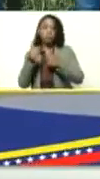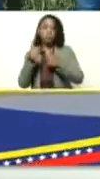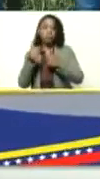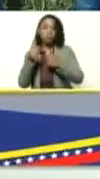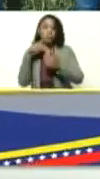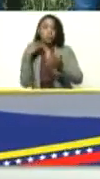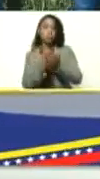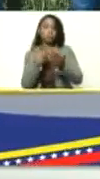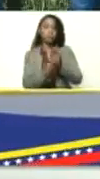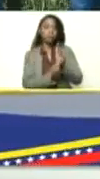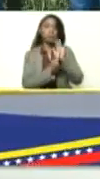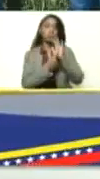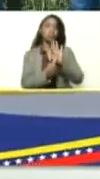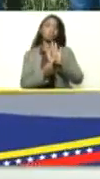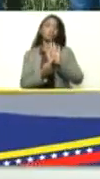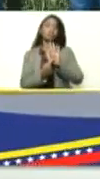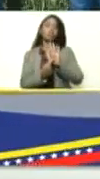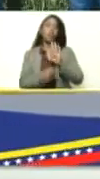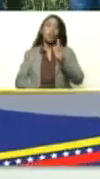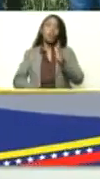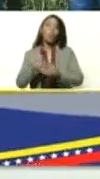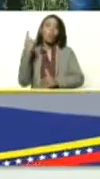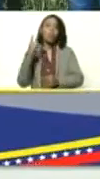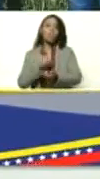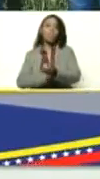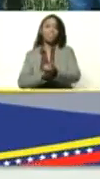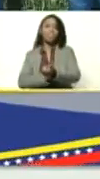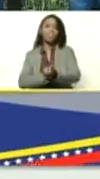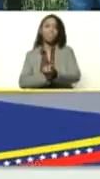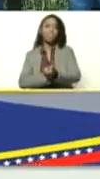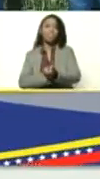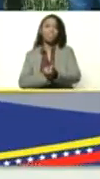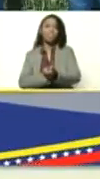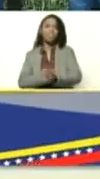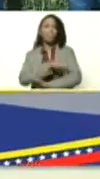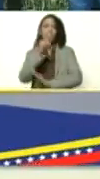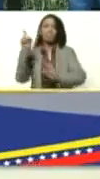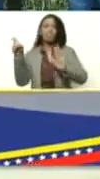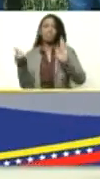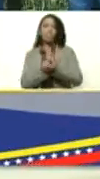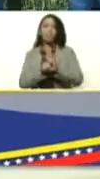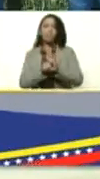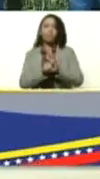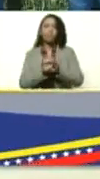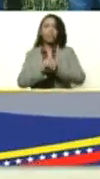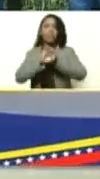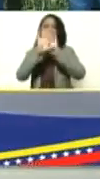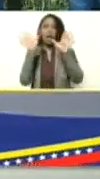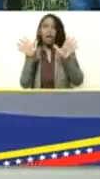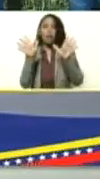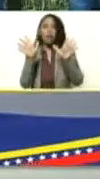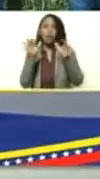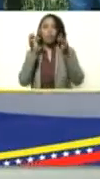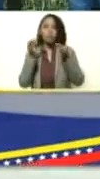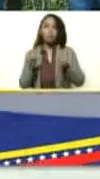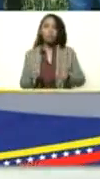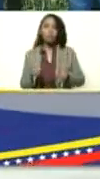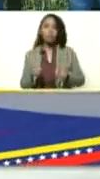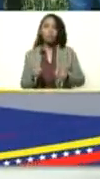demostró una vez más el carácter absolutamente transparente y seguro